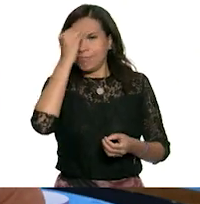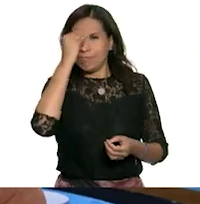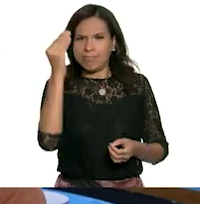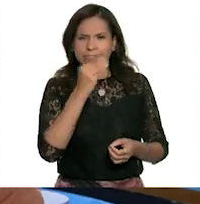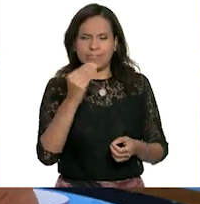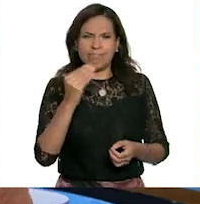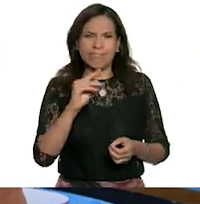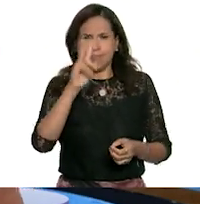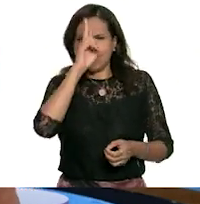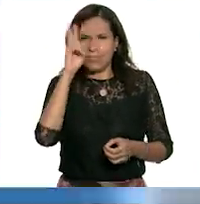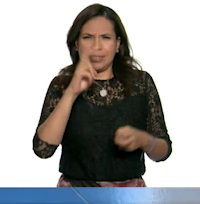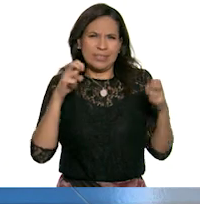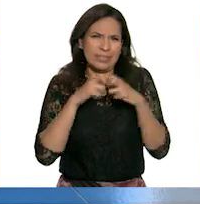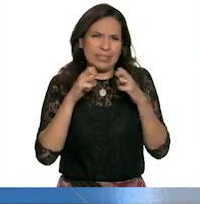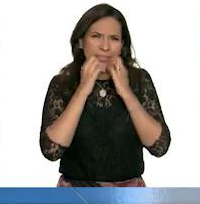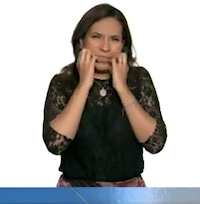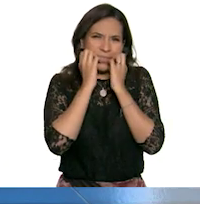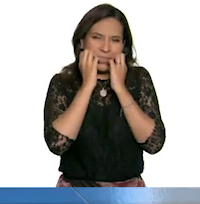o pánico? ¡Adiós!